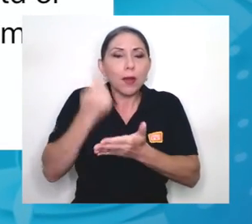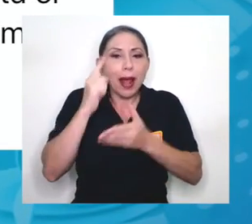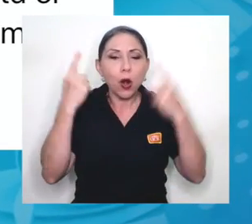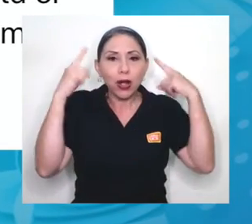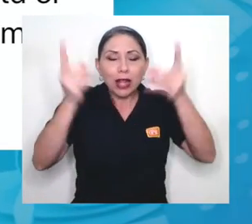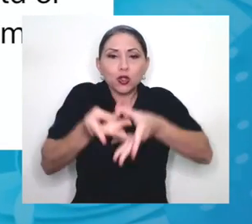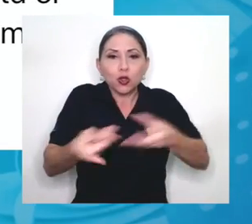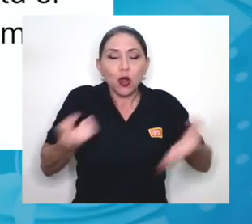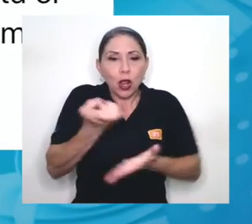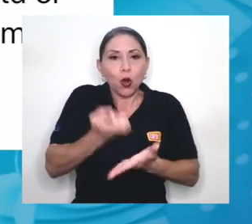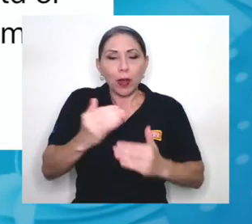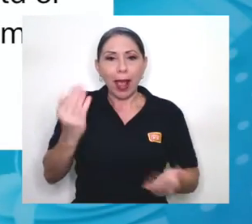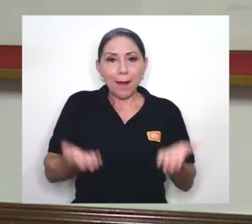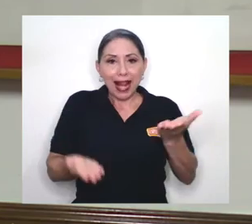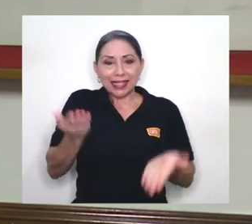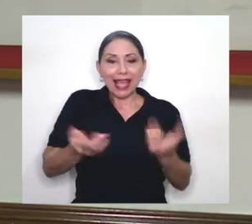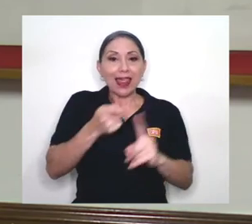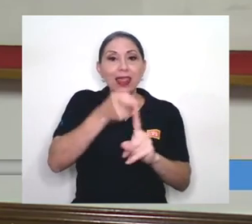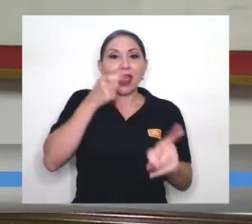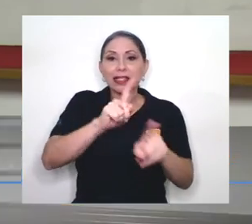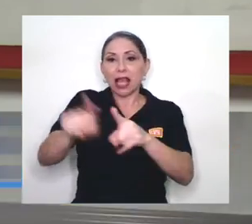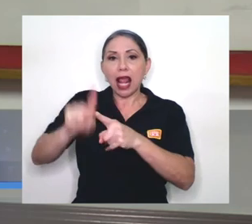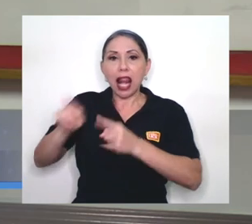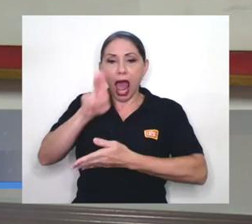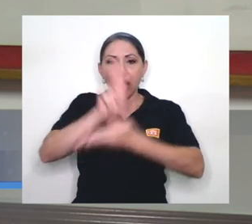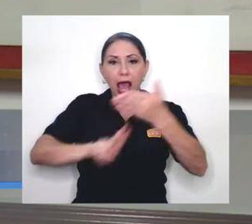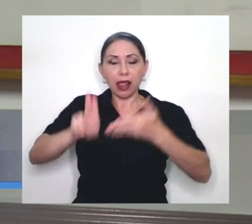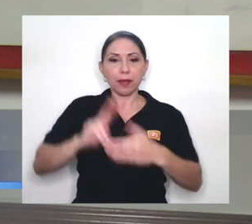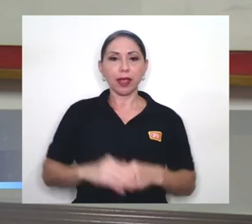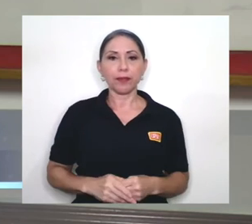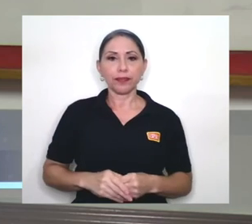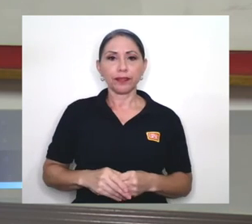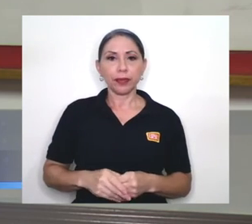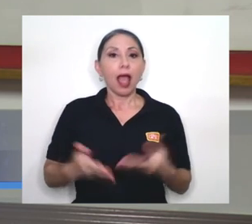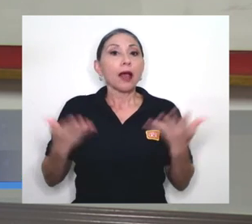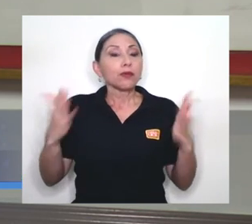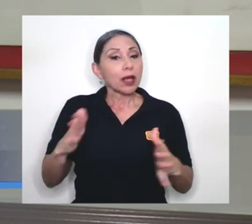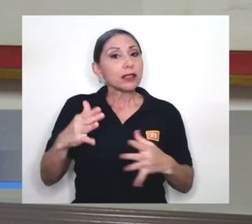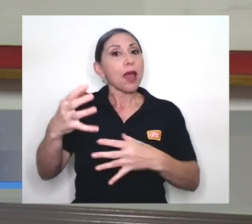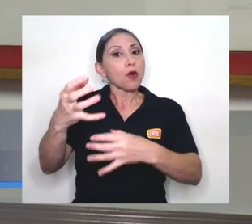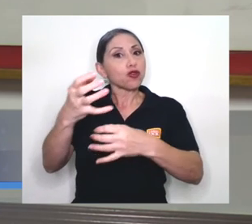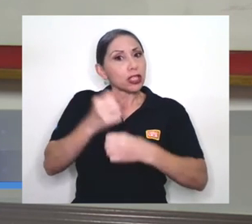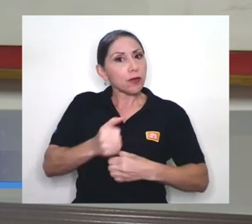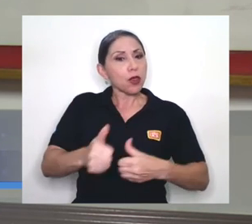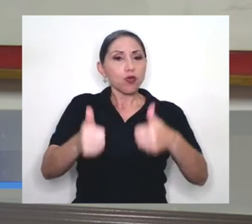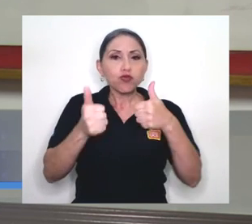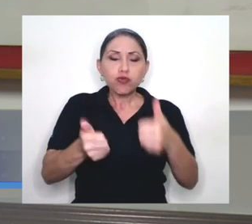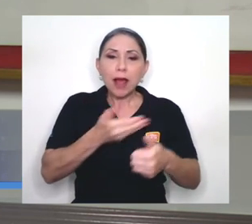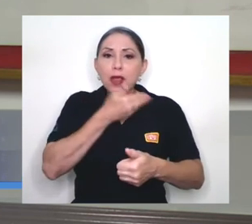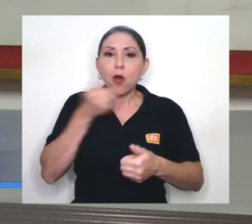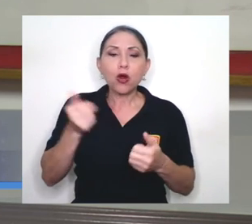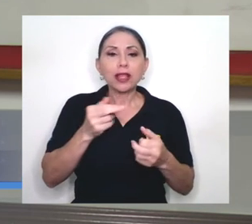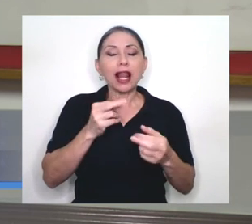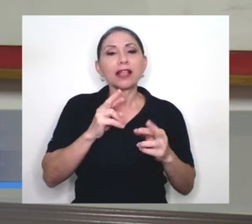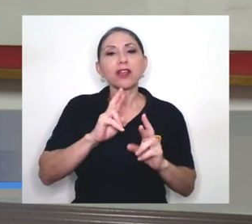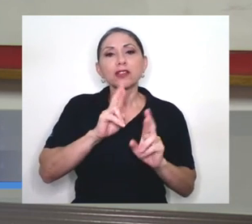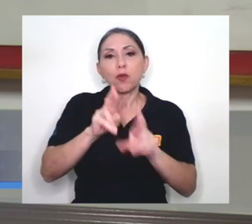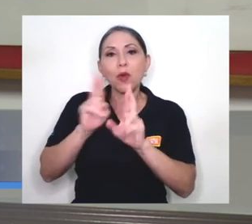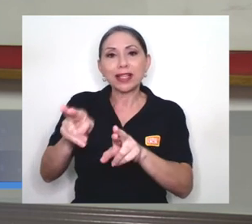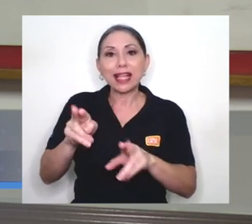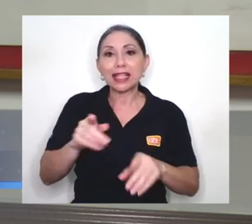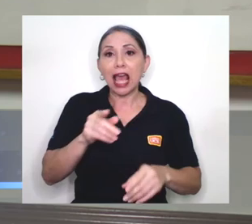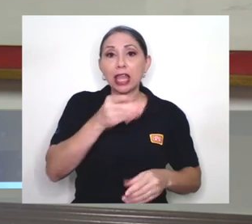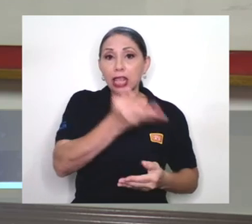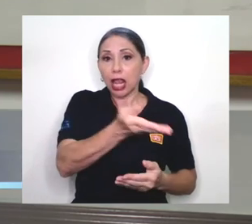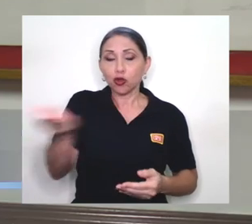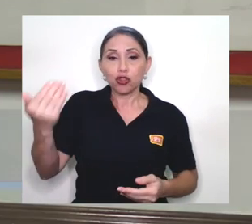balanceada desde la academia. Hemos recibido la mejor de las respuestas de los señores rectores de las universidades públicas